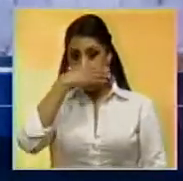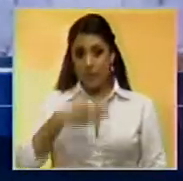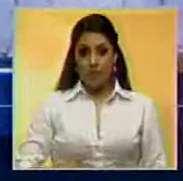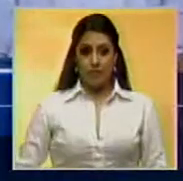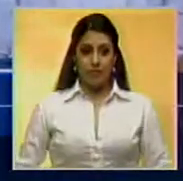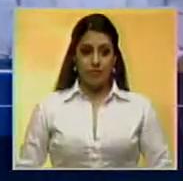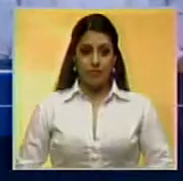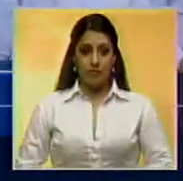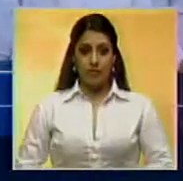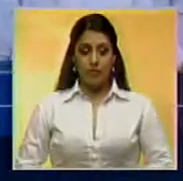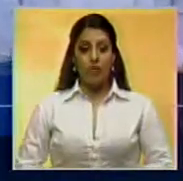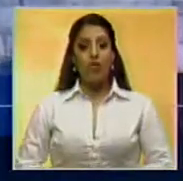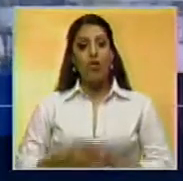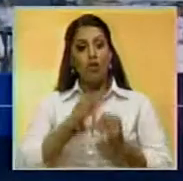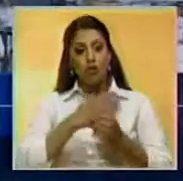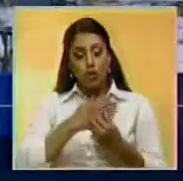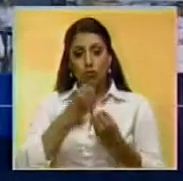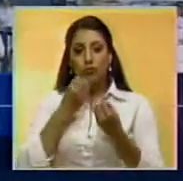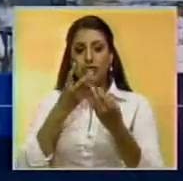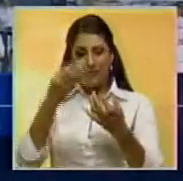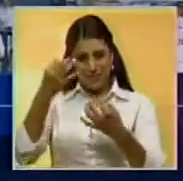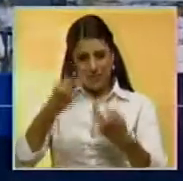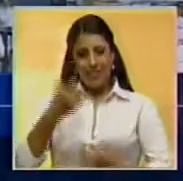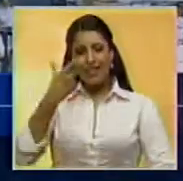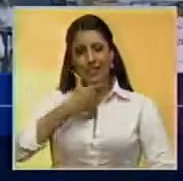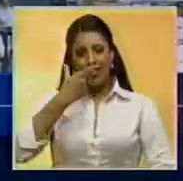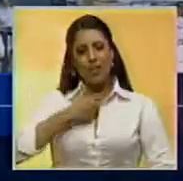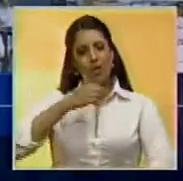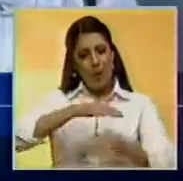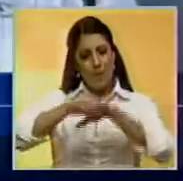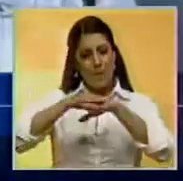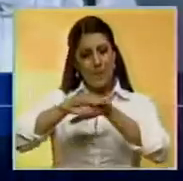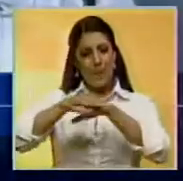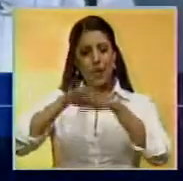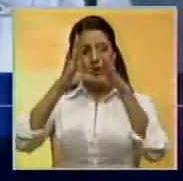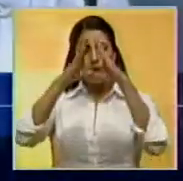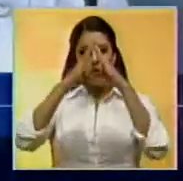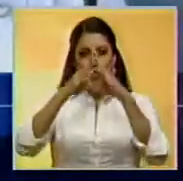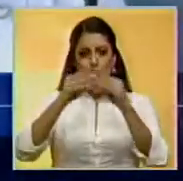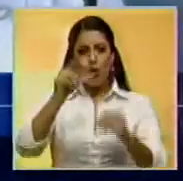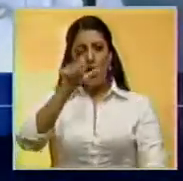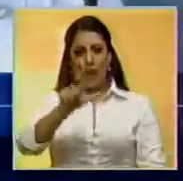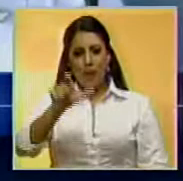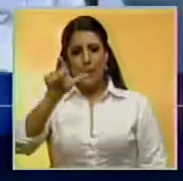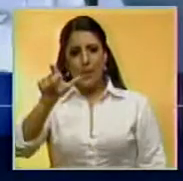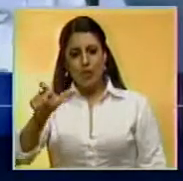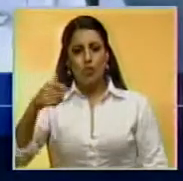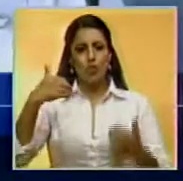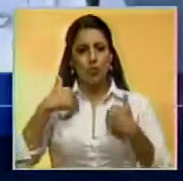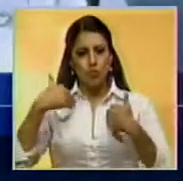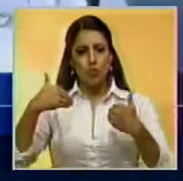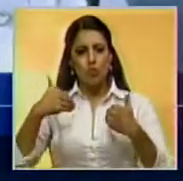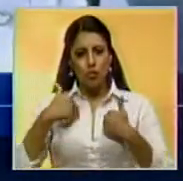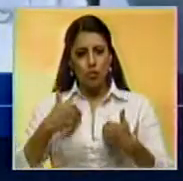ofrezco sinceramente perdón a todas las víctimas del conflicto.